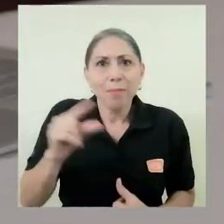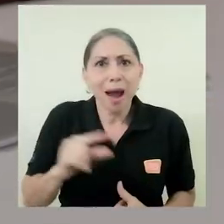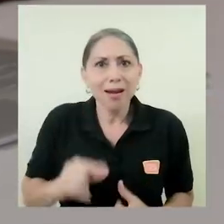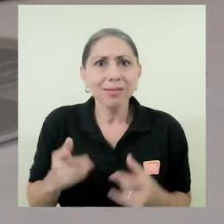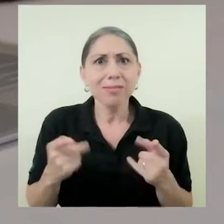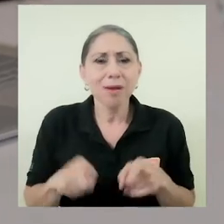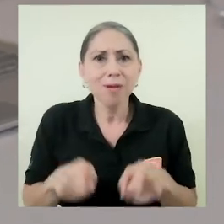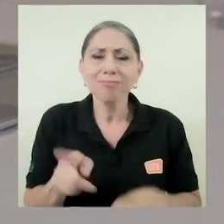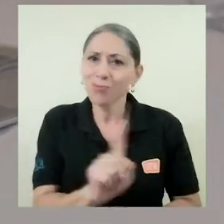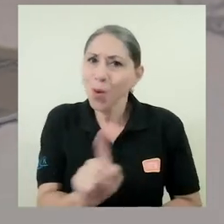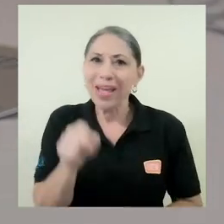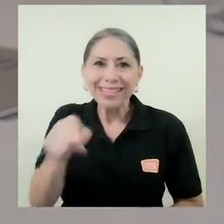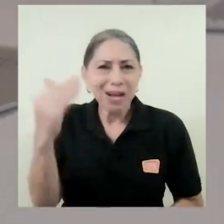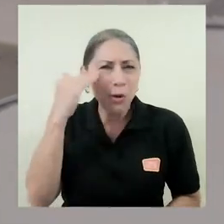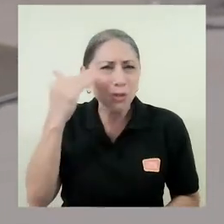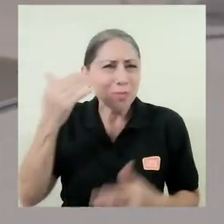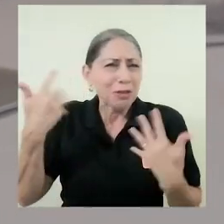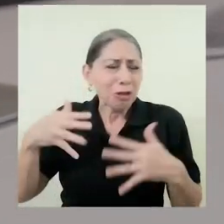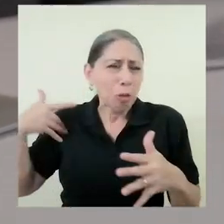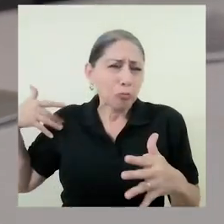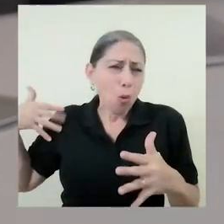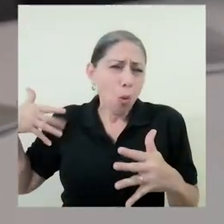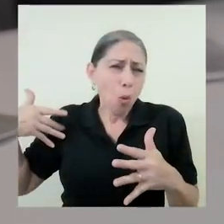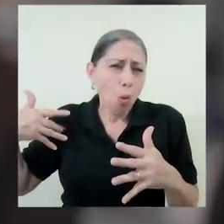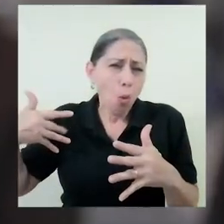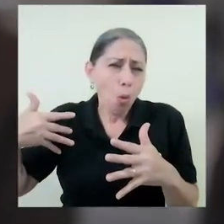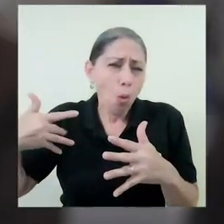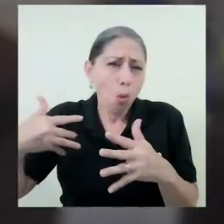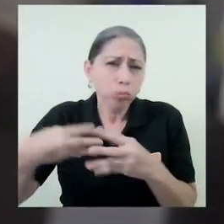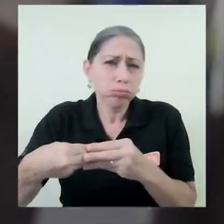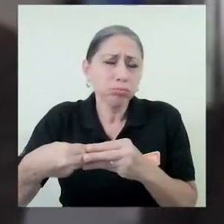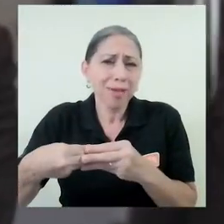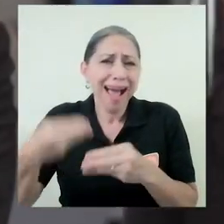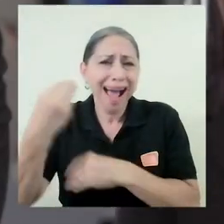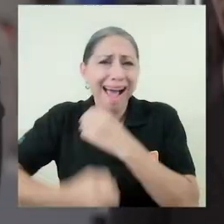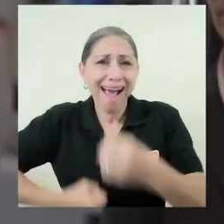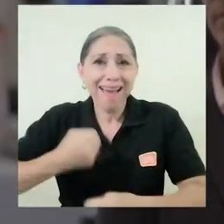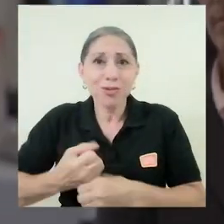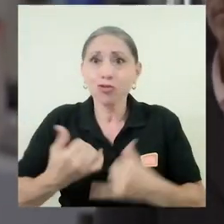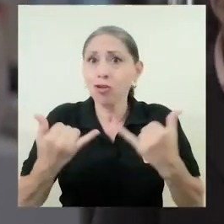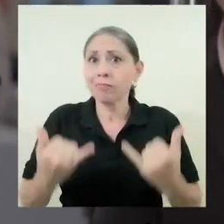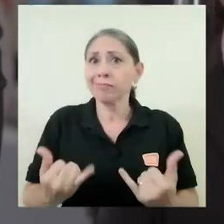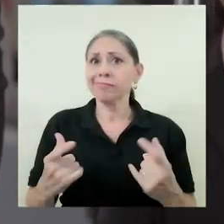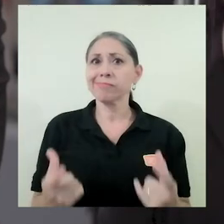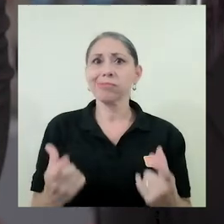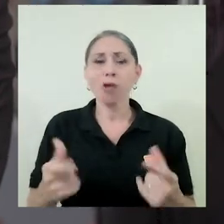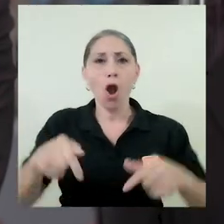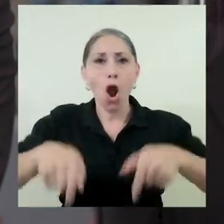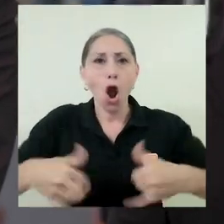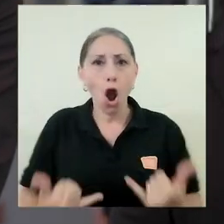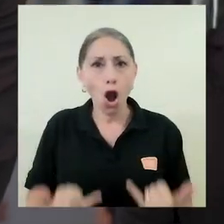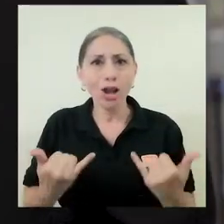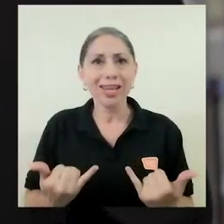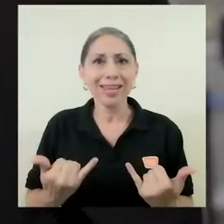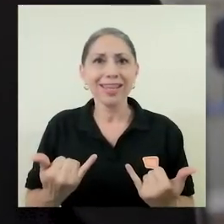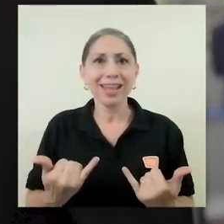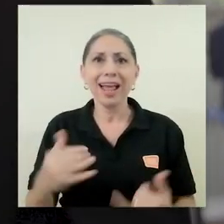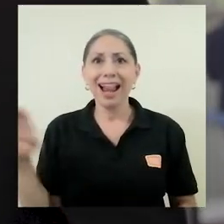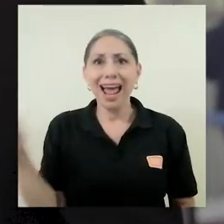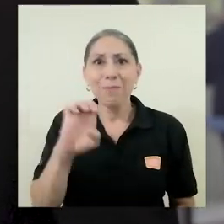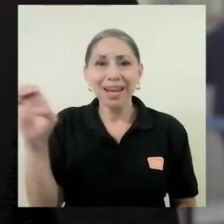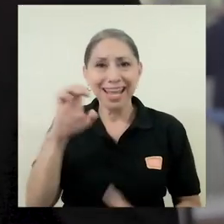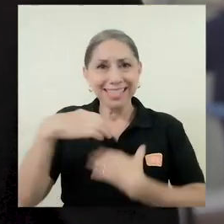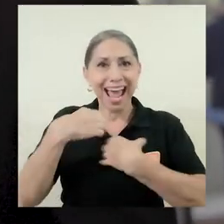es un conocimiento acumulado durante años, que hoy afortunadamente la emergencia nos pone a la